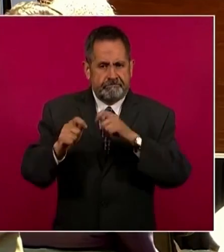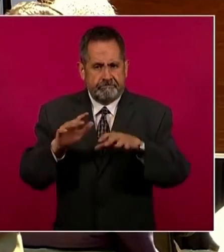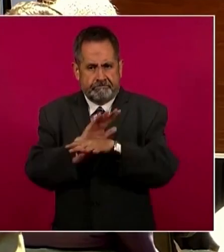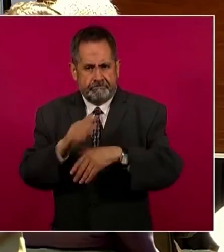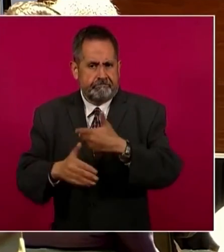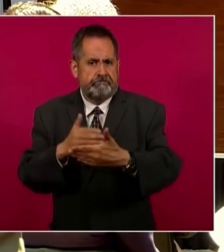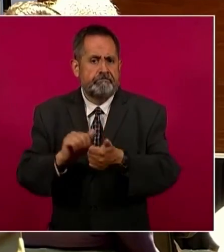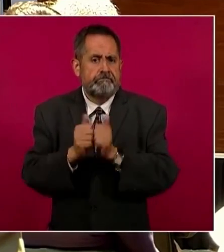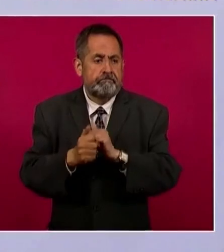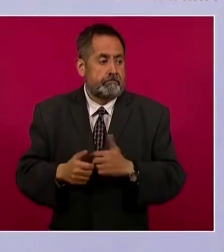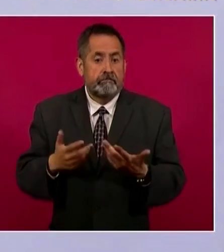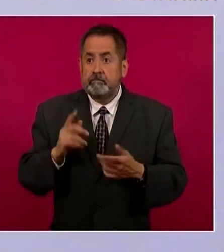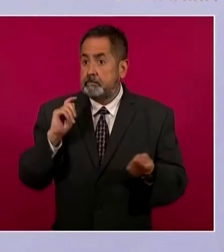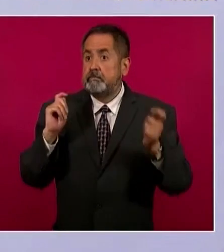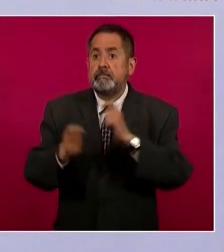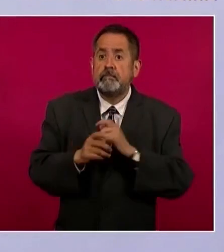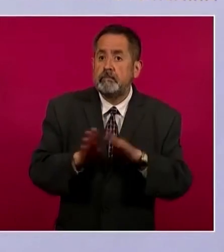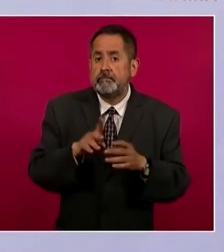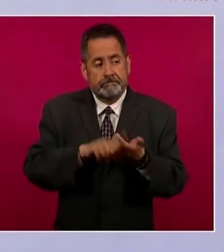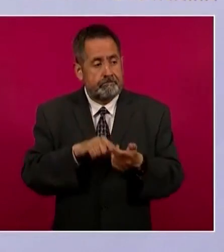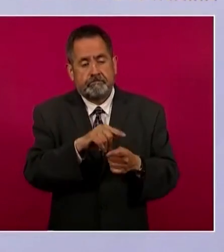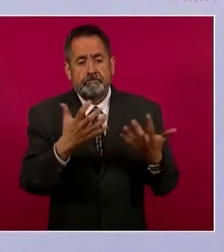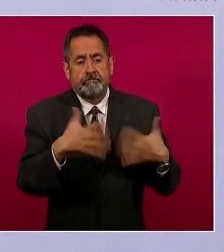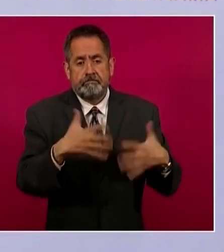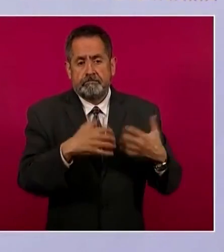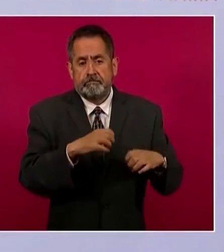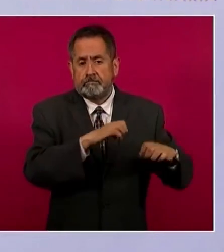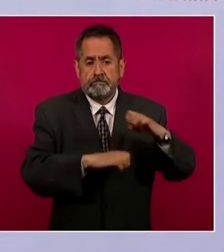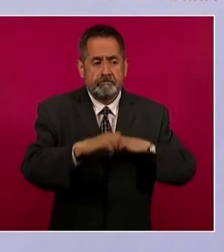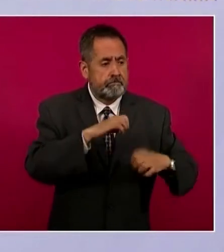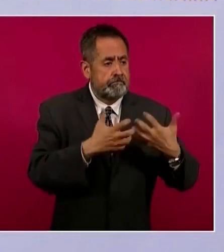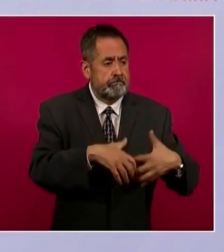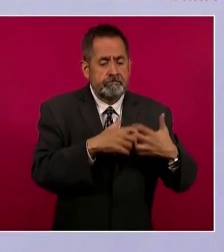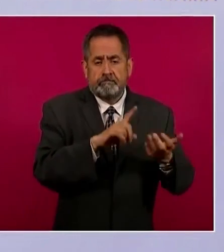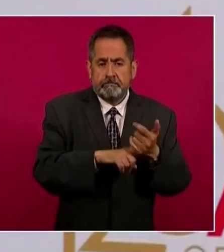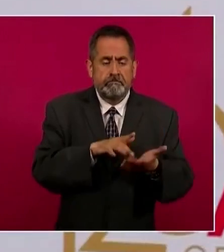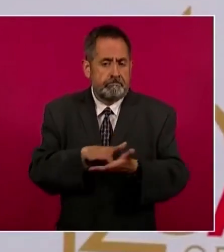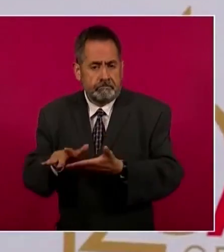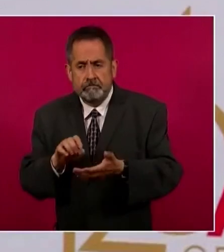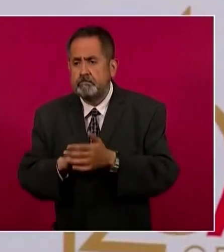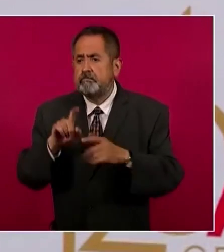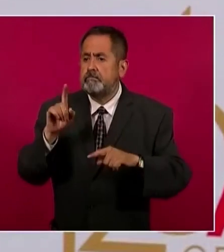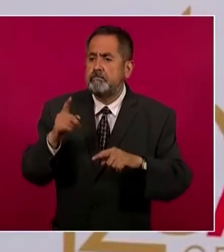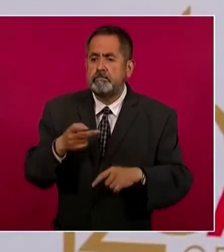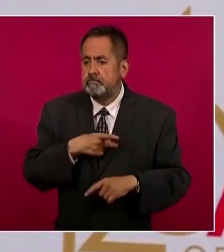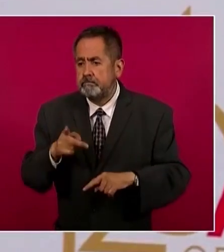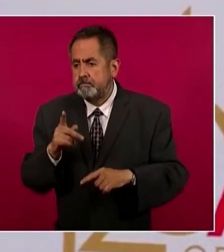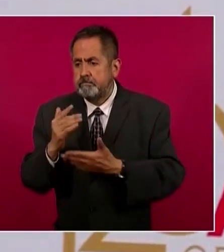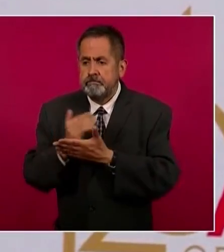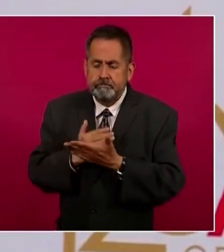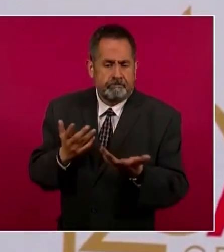nos toca a las empresas resolverlo y resolverlo dentro de la empresa. Temas como la pobreza educativa.